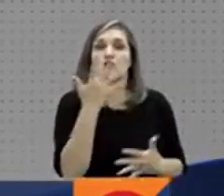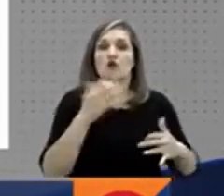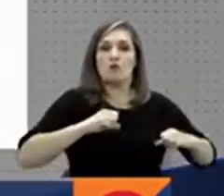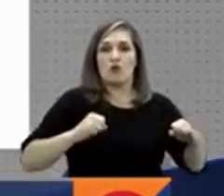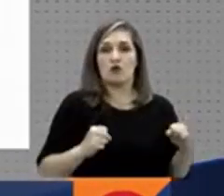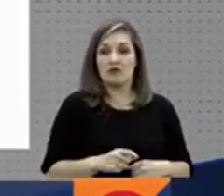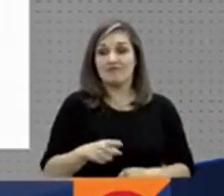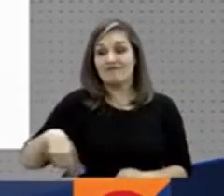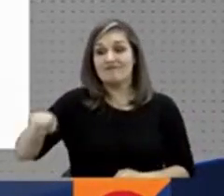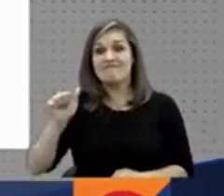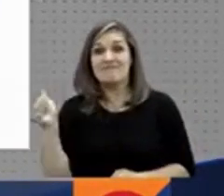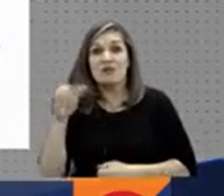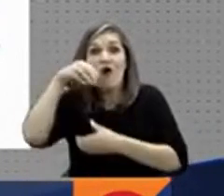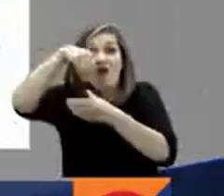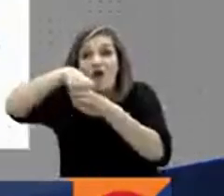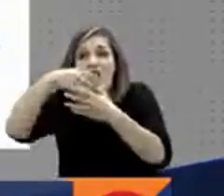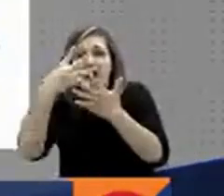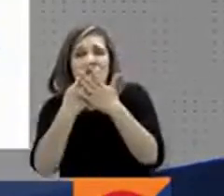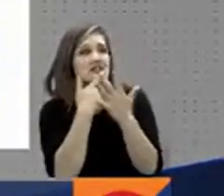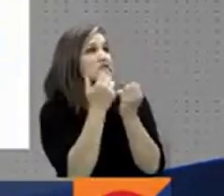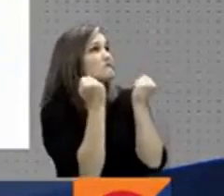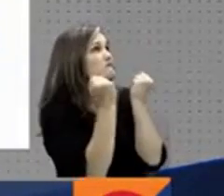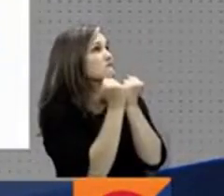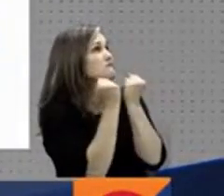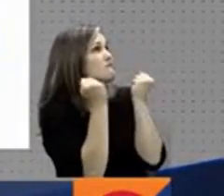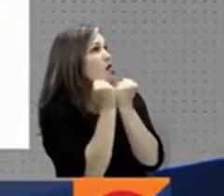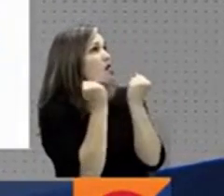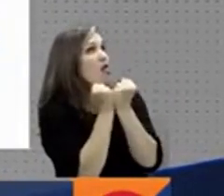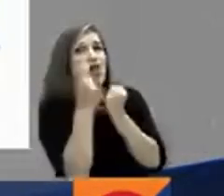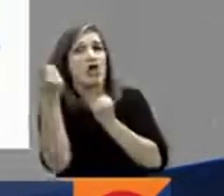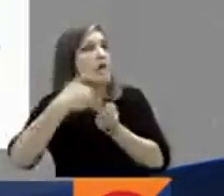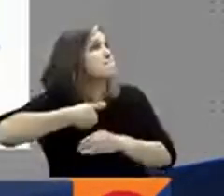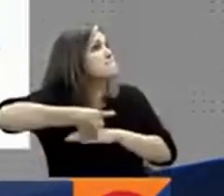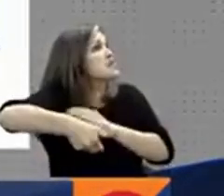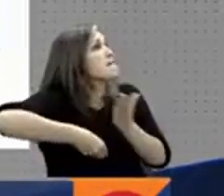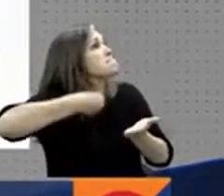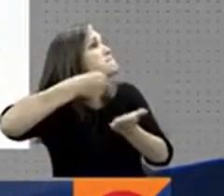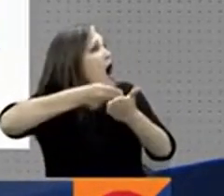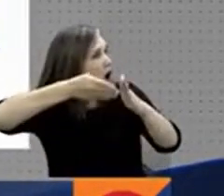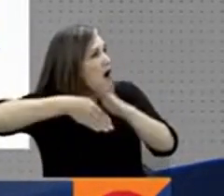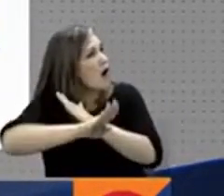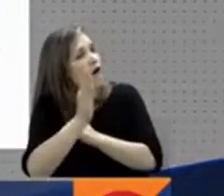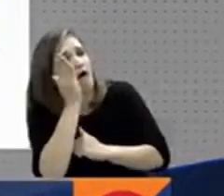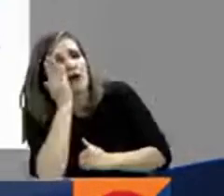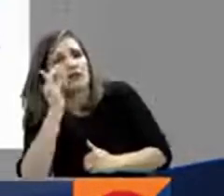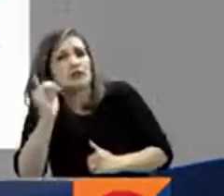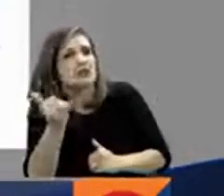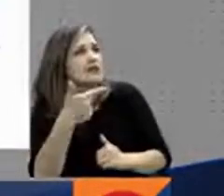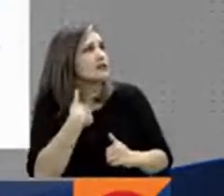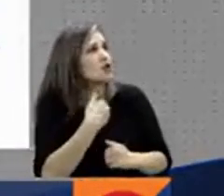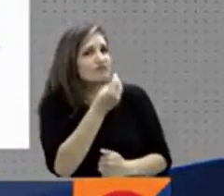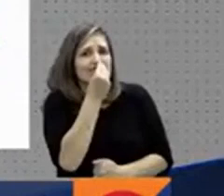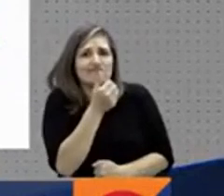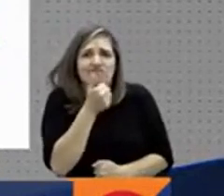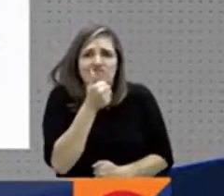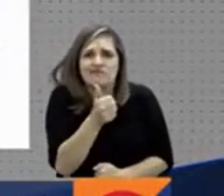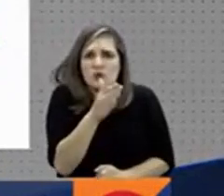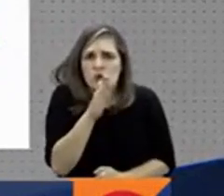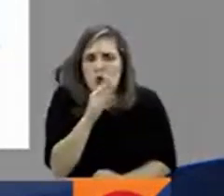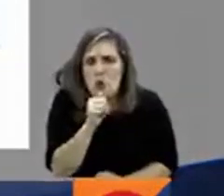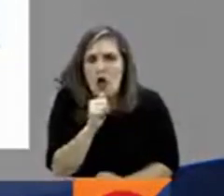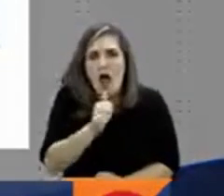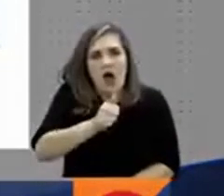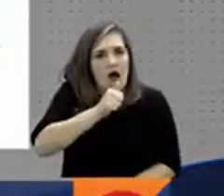libertad solicitaron protección por el hacinamiento, malas condiciones de salubridad, escasa alimentación, problemas de acceso a agua potable,